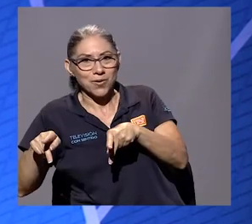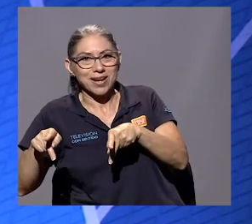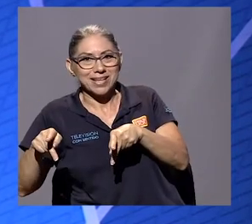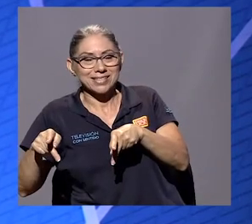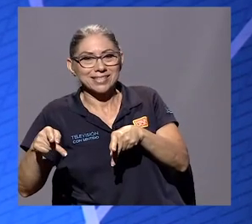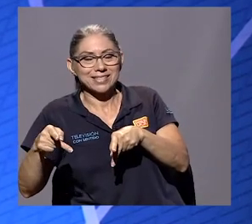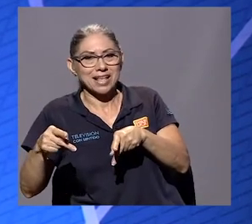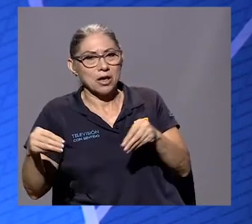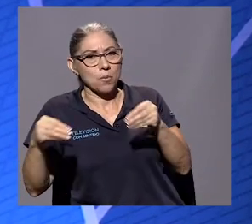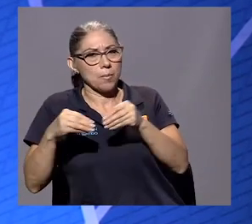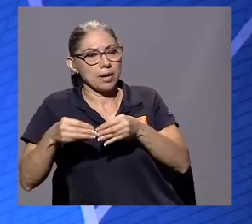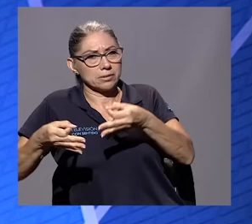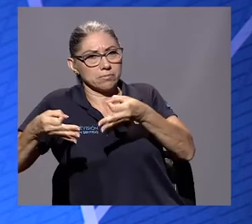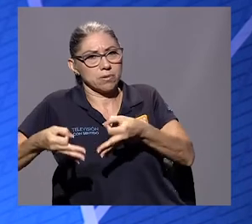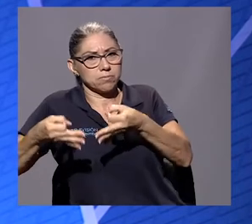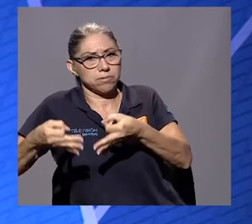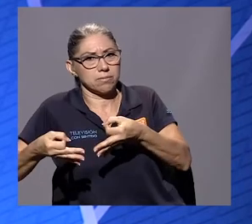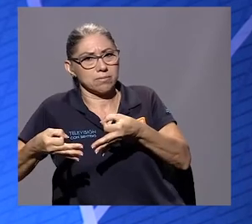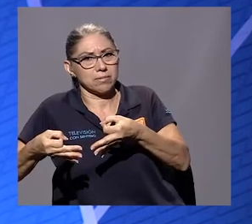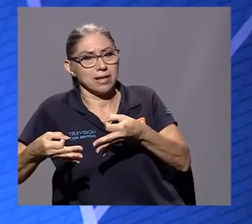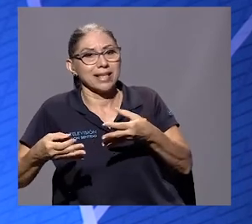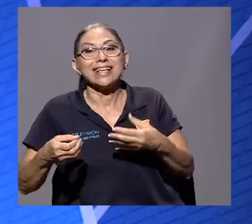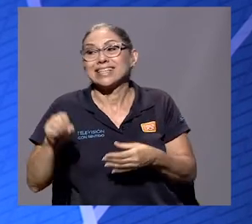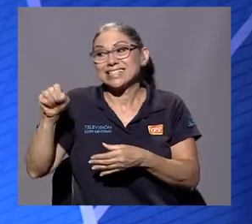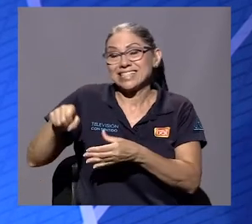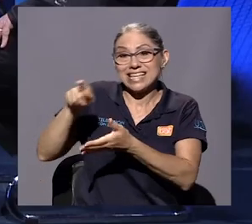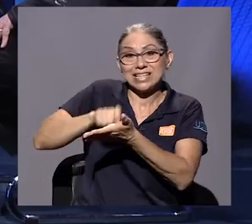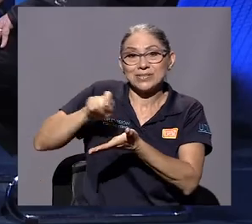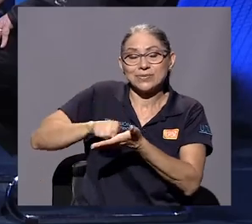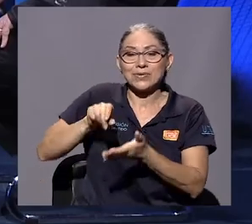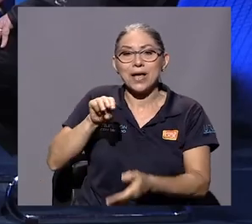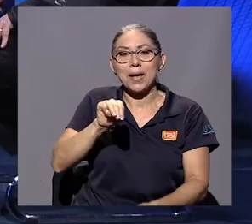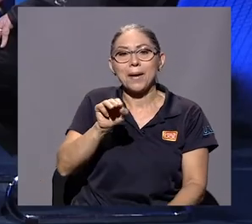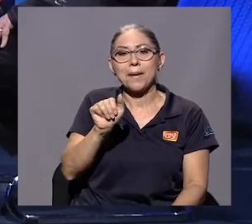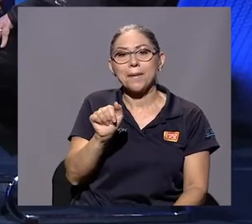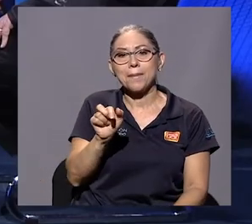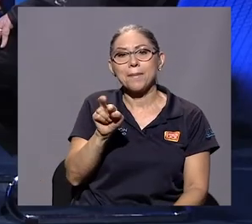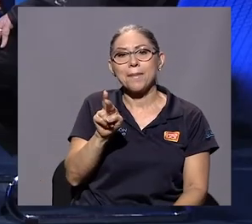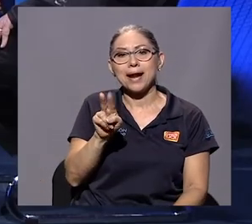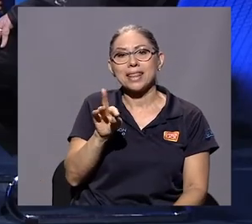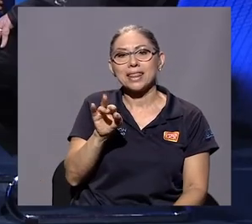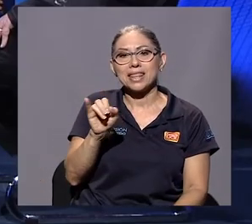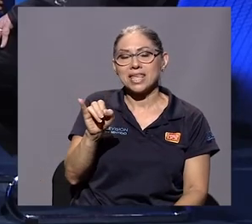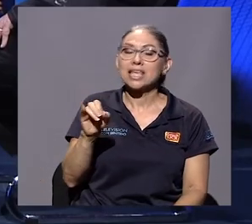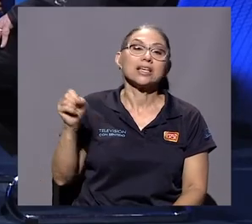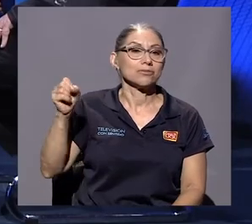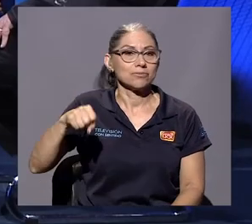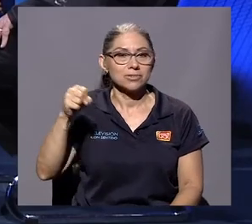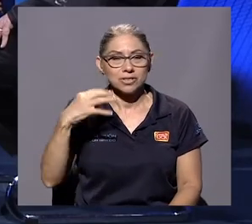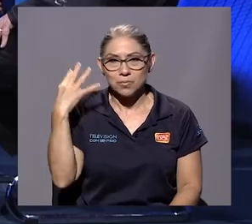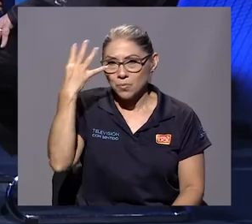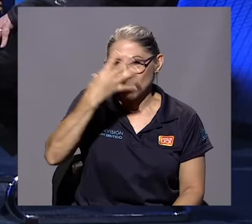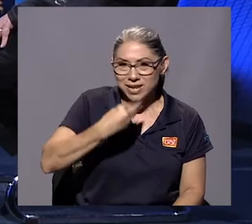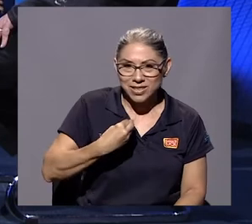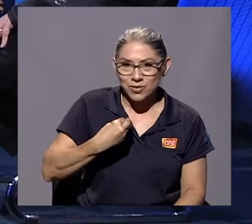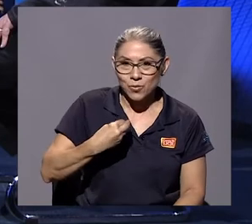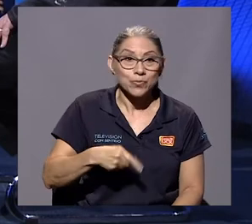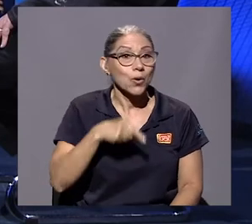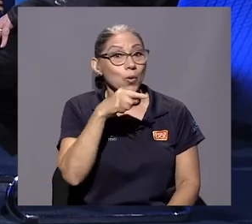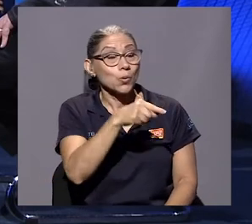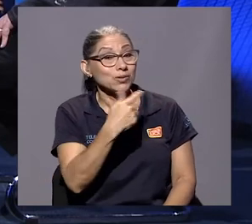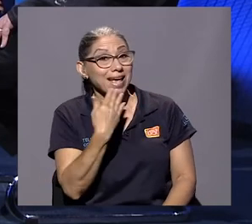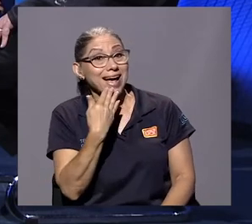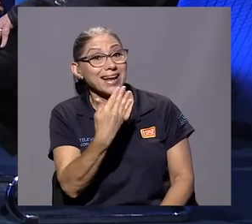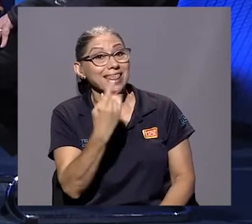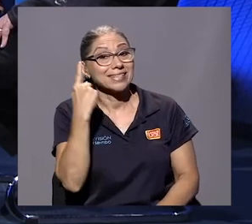de muchos hombres. Sí, eso es de Martí. Qué fuerte, Martí, qué fuerte, Qué muy lindo. Muy lindo. Le agradece a usted, por cierto,